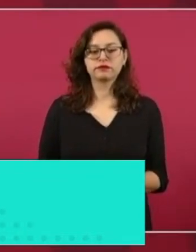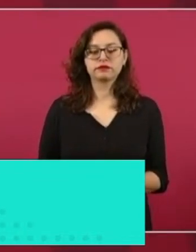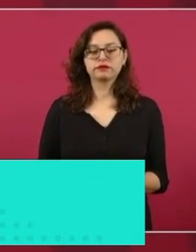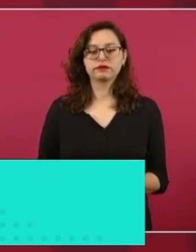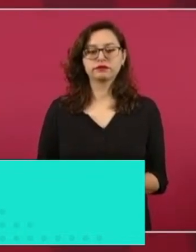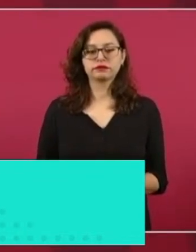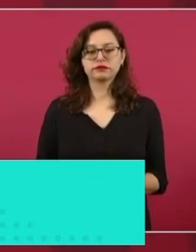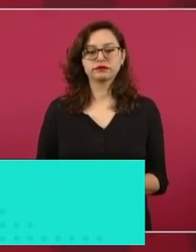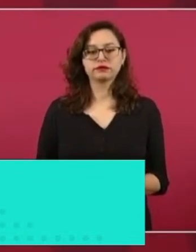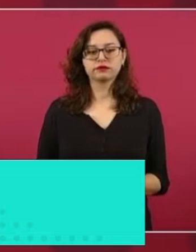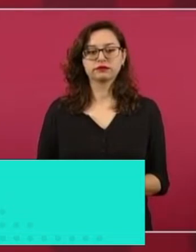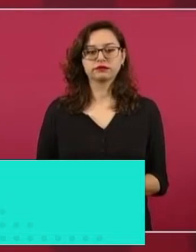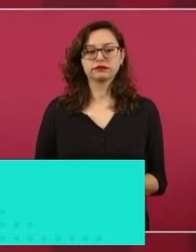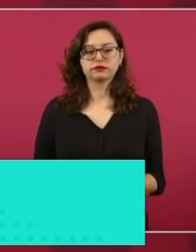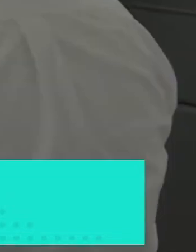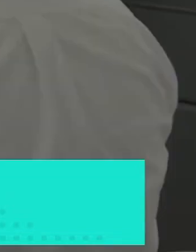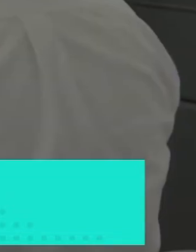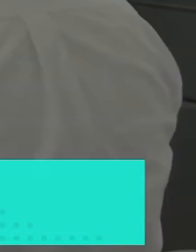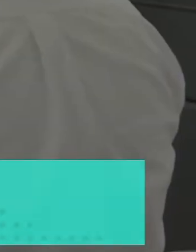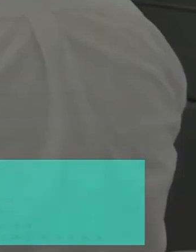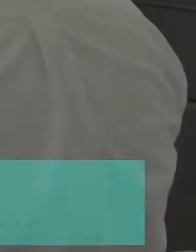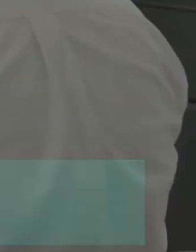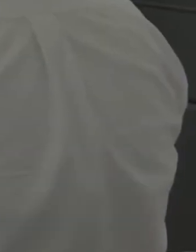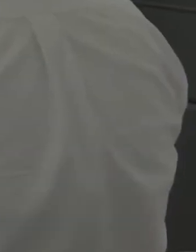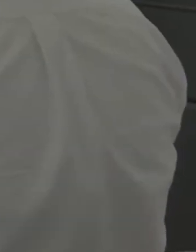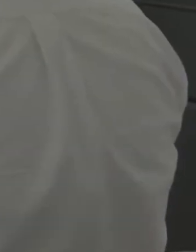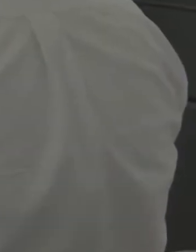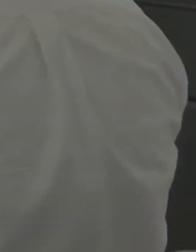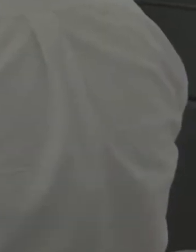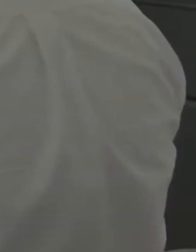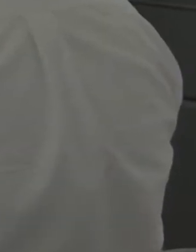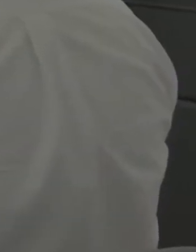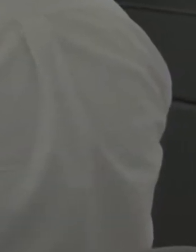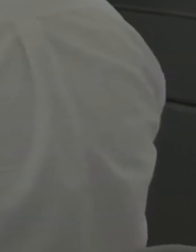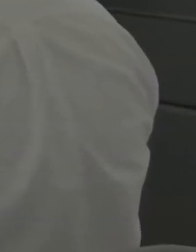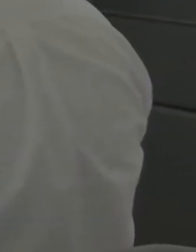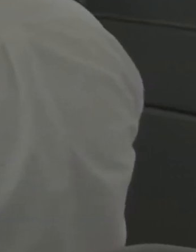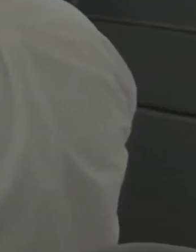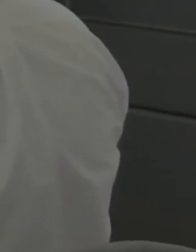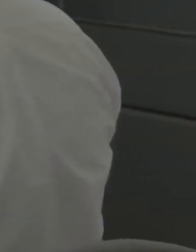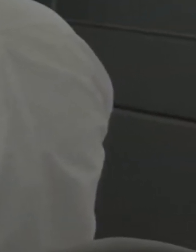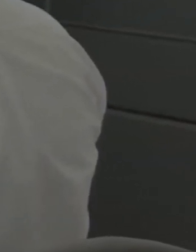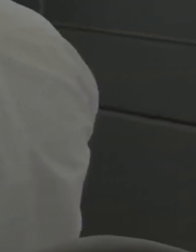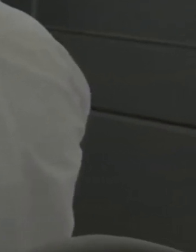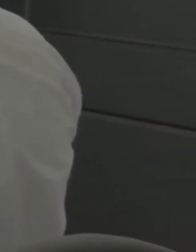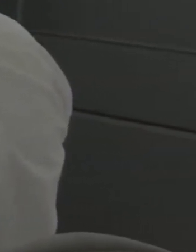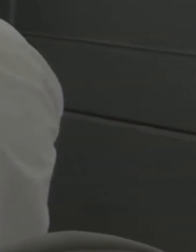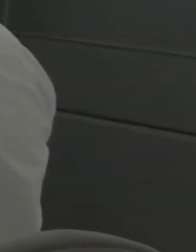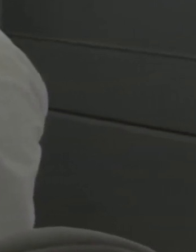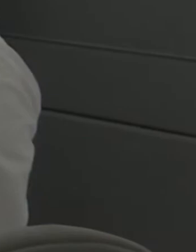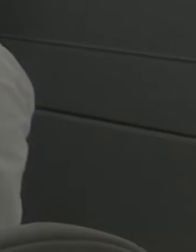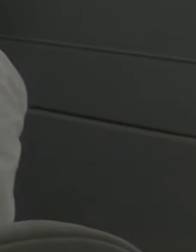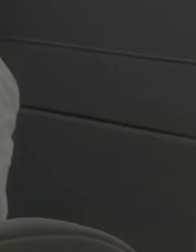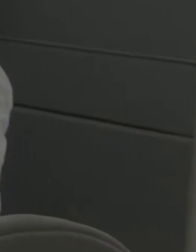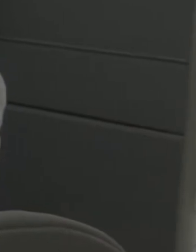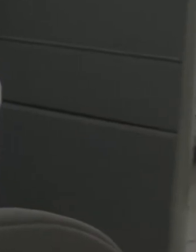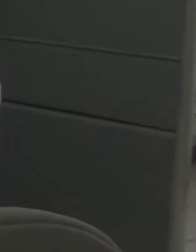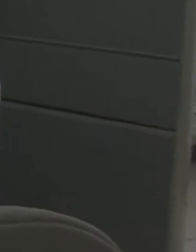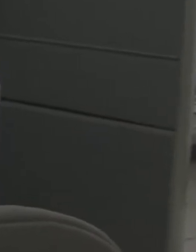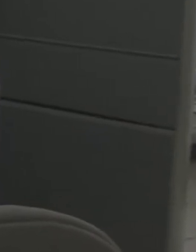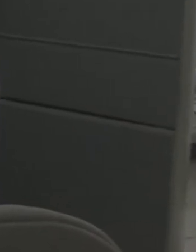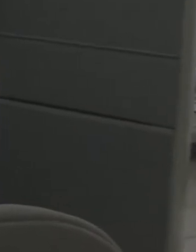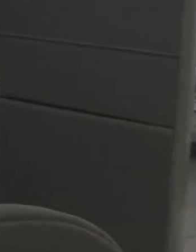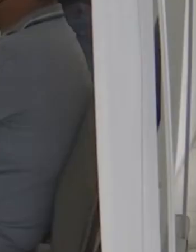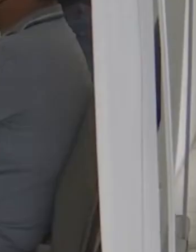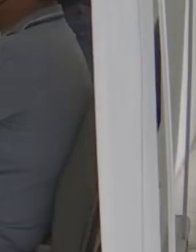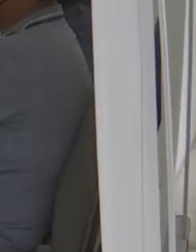impuestos nuevos y no ha aumentado los ya existentes. Además, indicó que se ha terminado con la práctica de